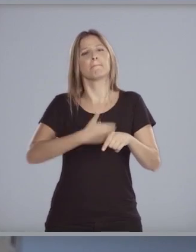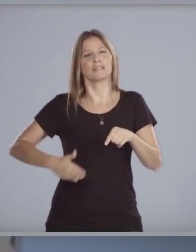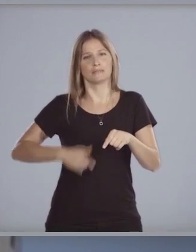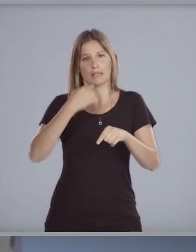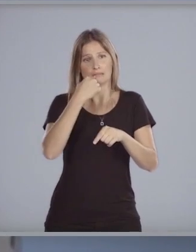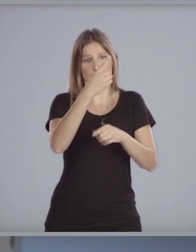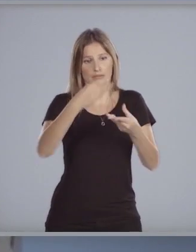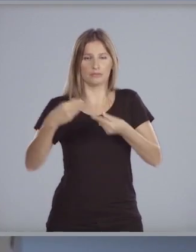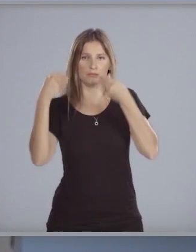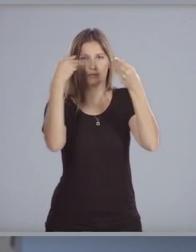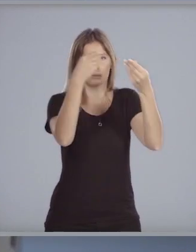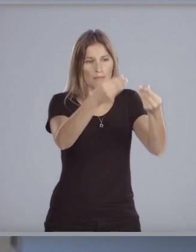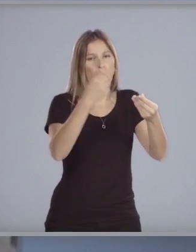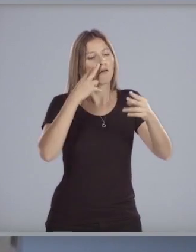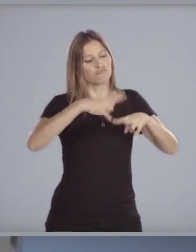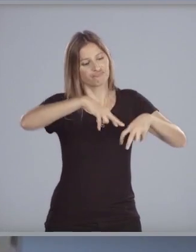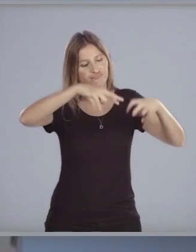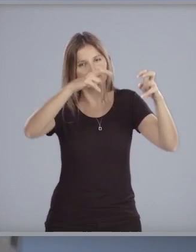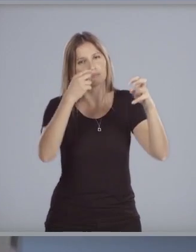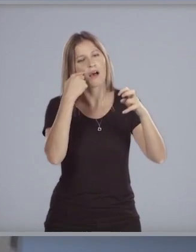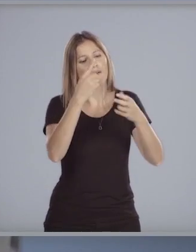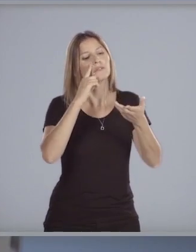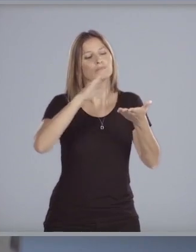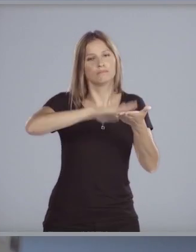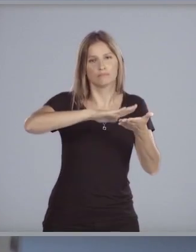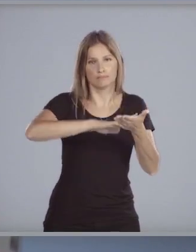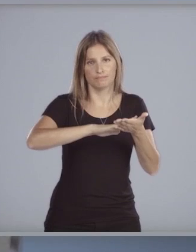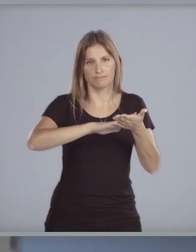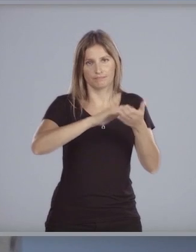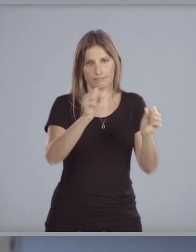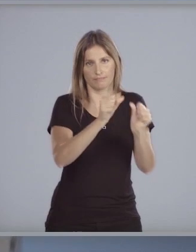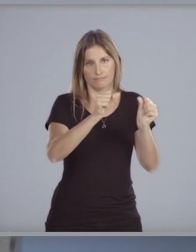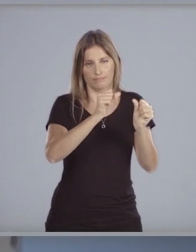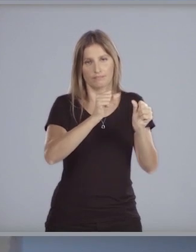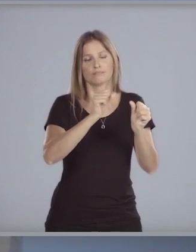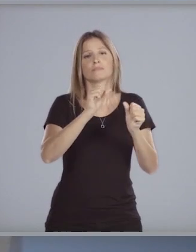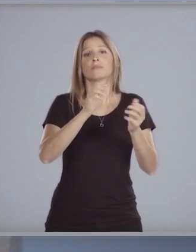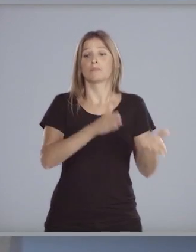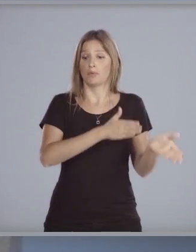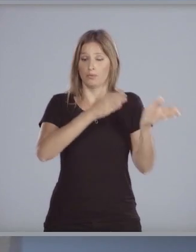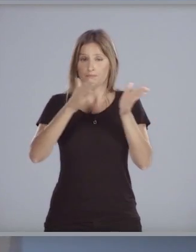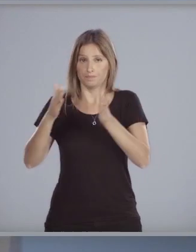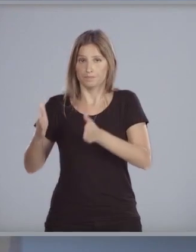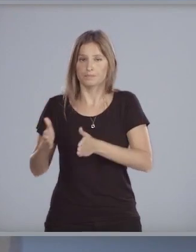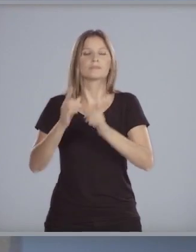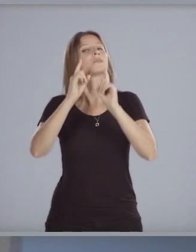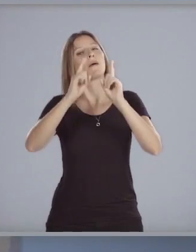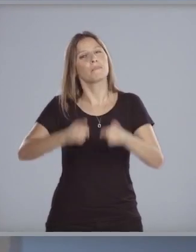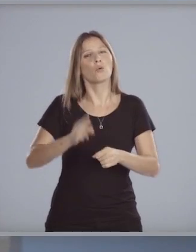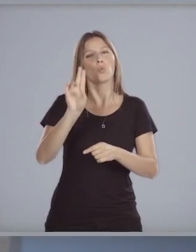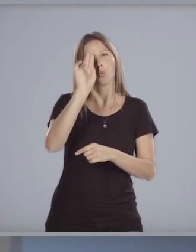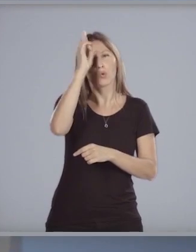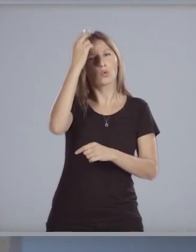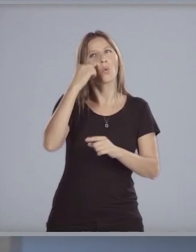para su debida consideración. Por otro lado Uruguay seguirá